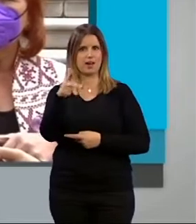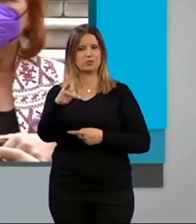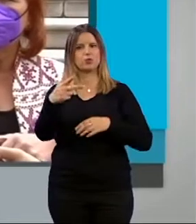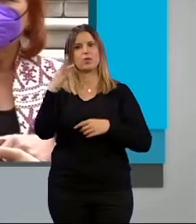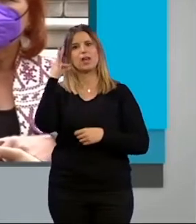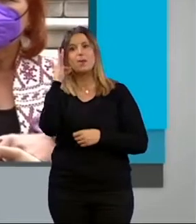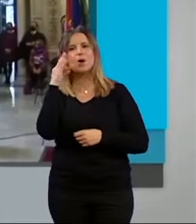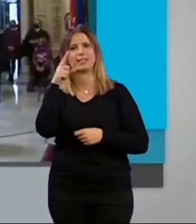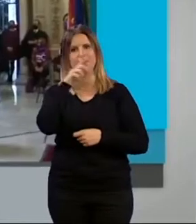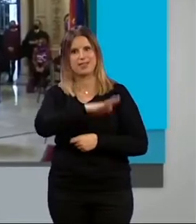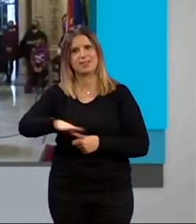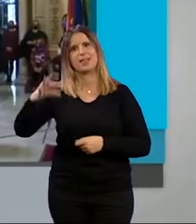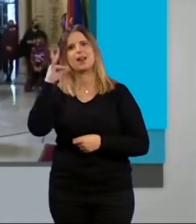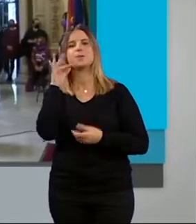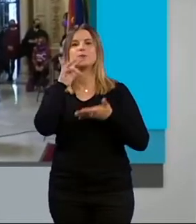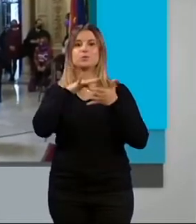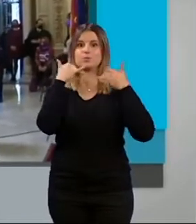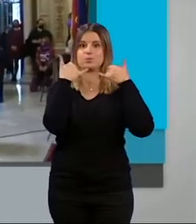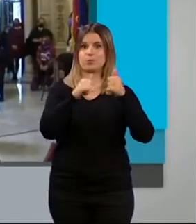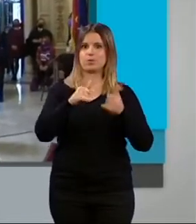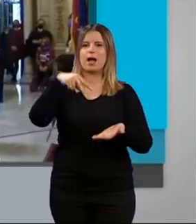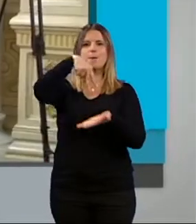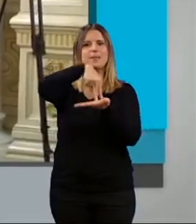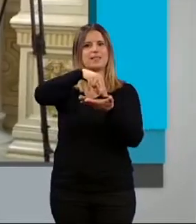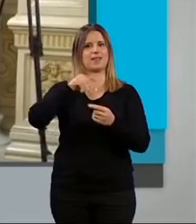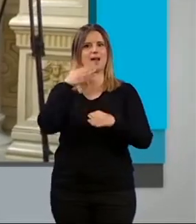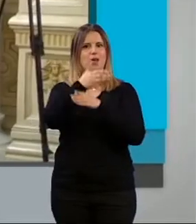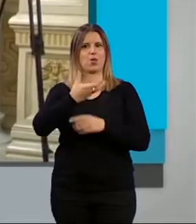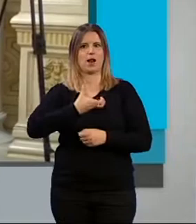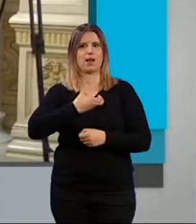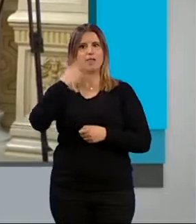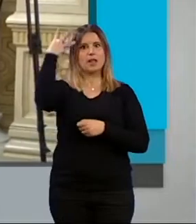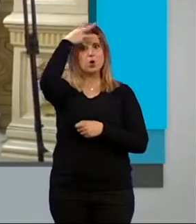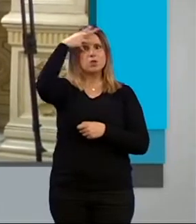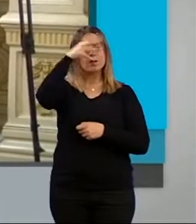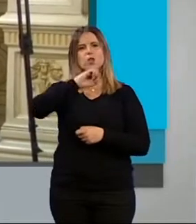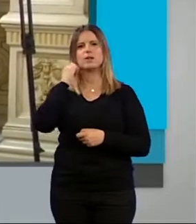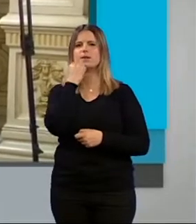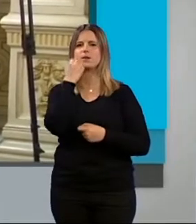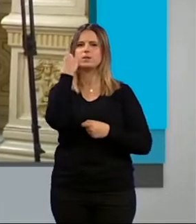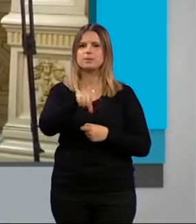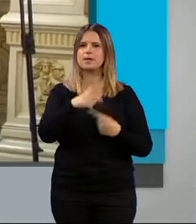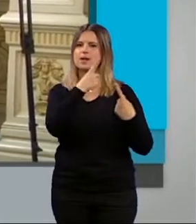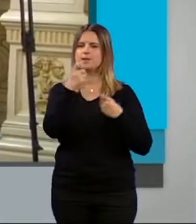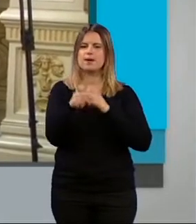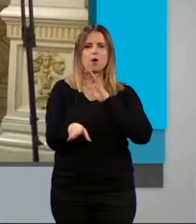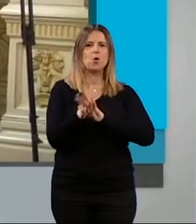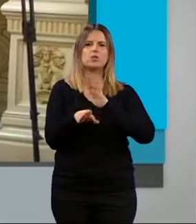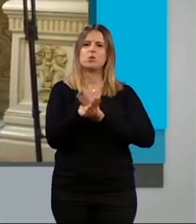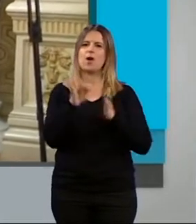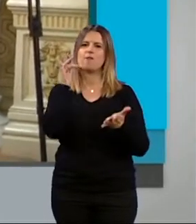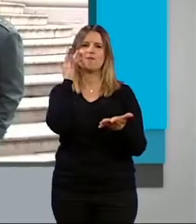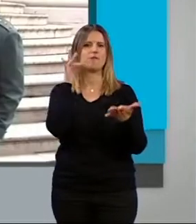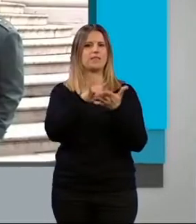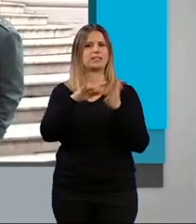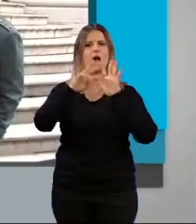mujeres y de las niñas. Un acto que ha contado con la presencia del alcalde Luis Salvador, que ha reivindicado la necesidad de seguir celebrando este día.